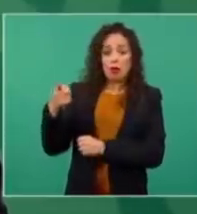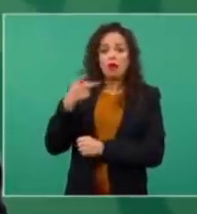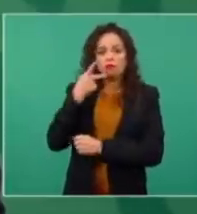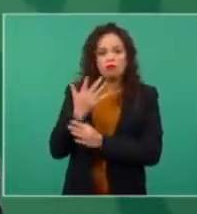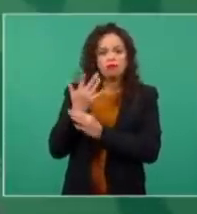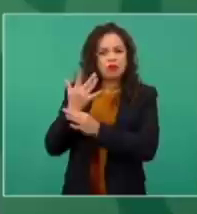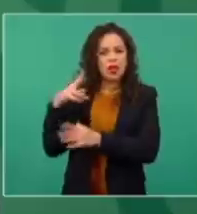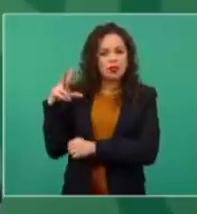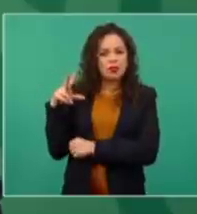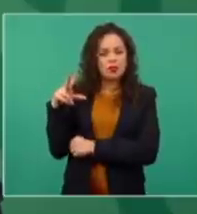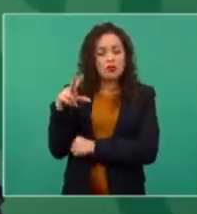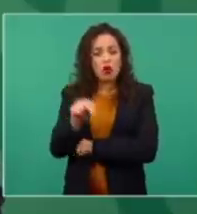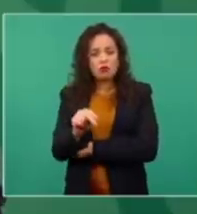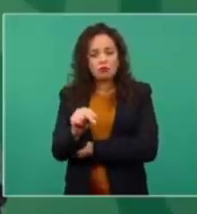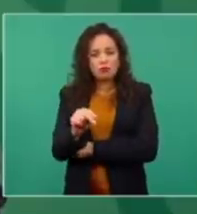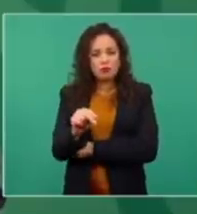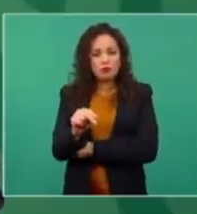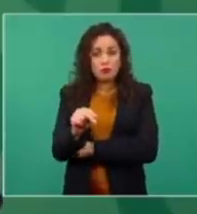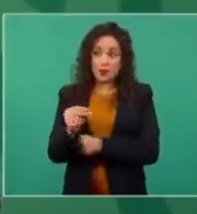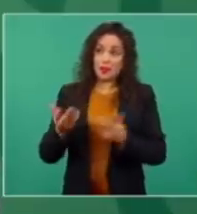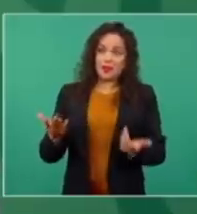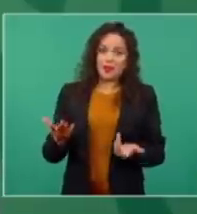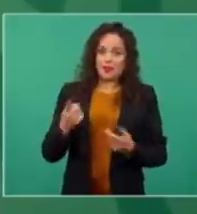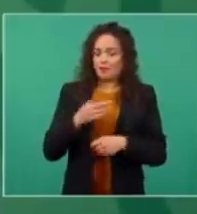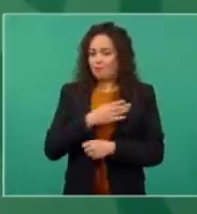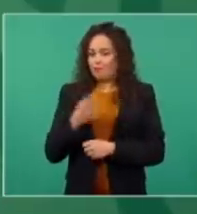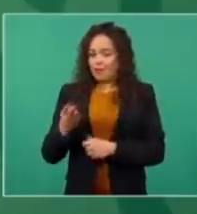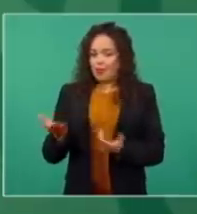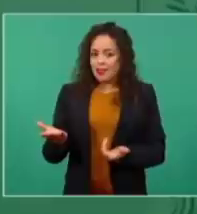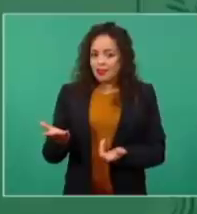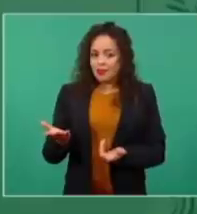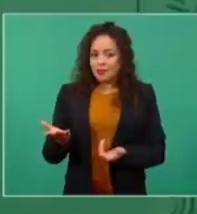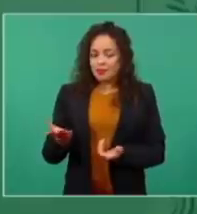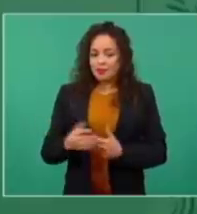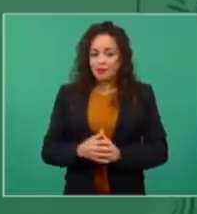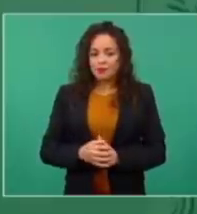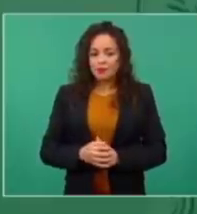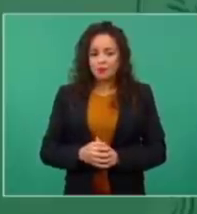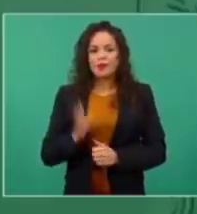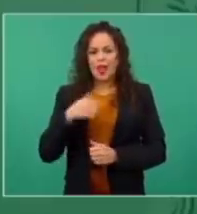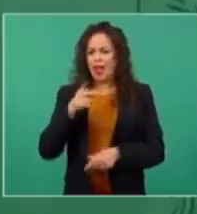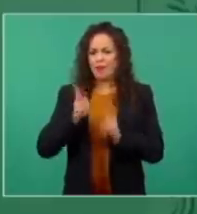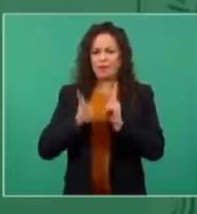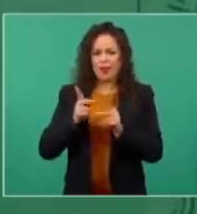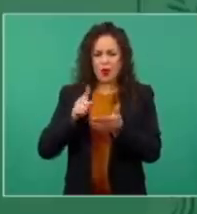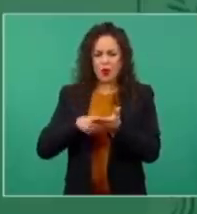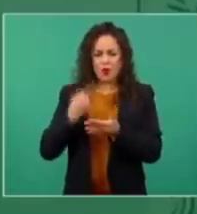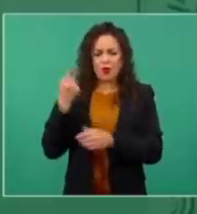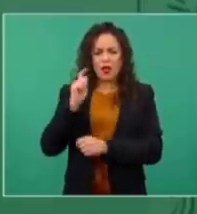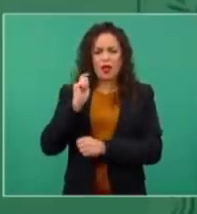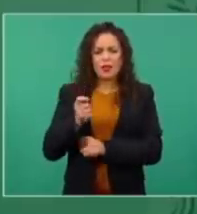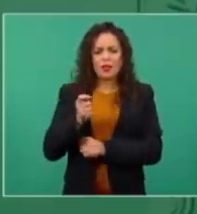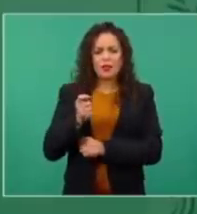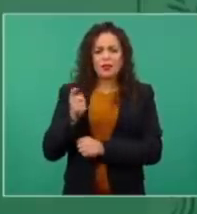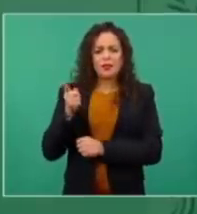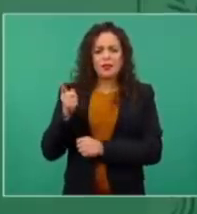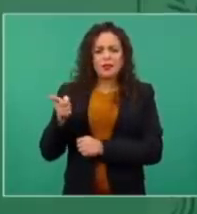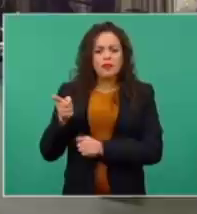Una vez les platiqué que estaba llegando a la dirección de un partido